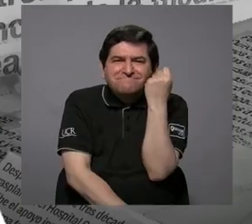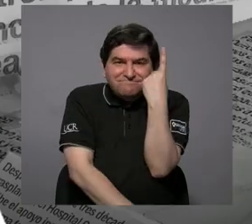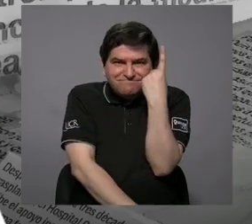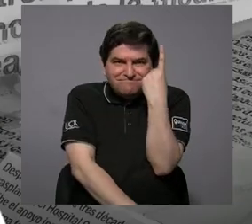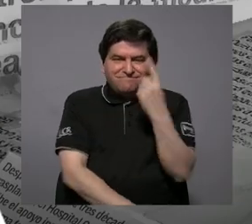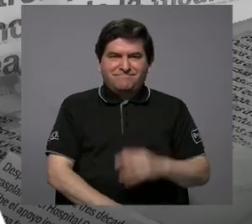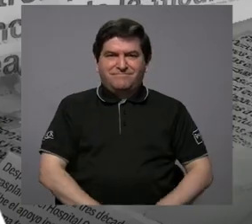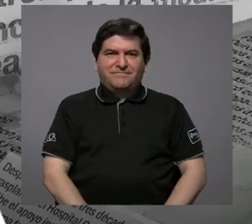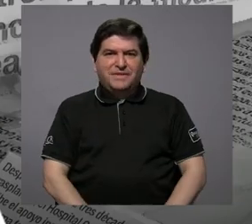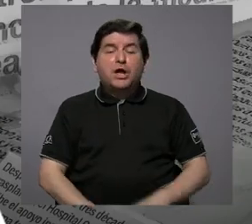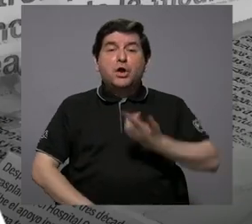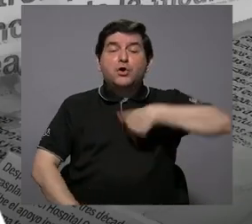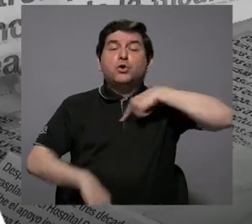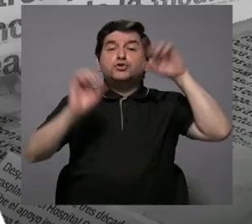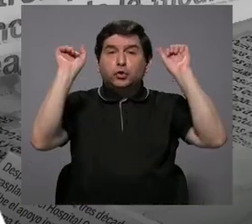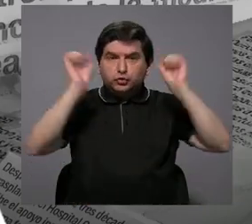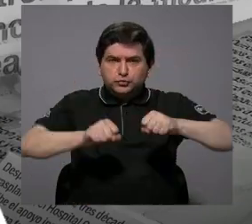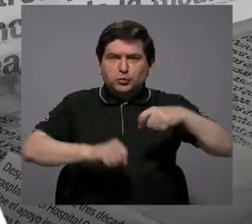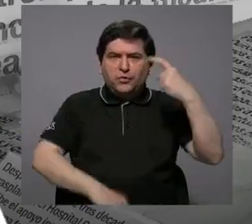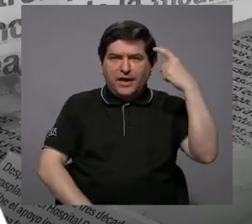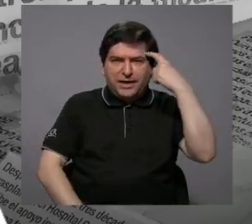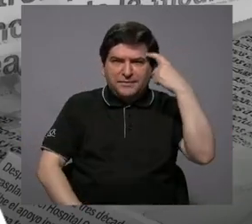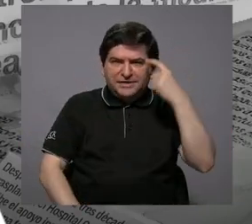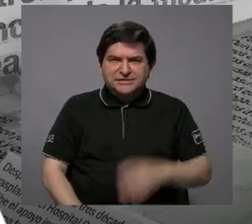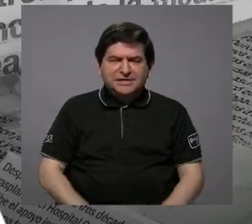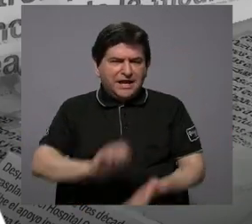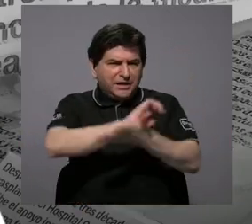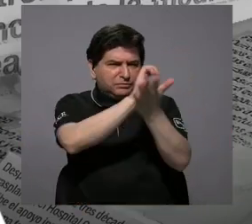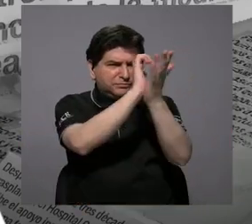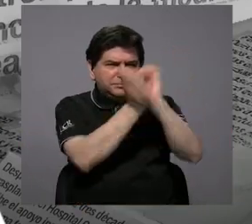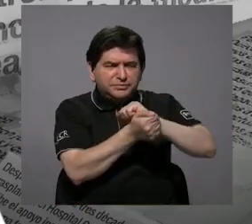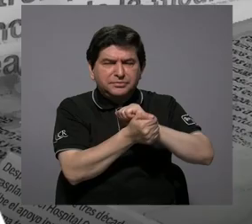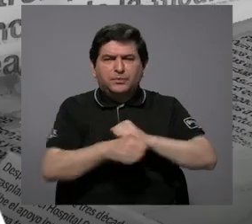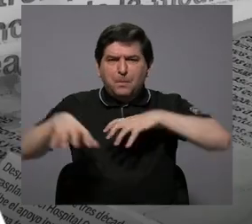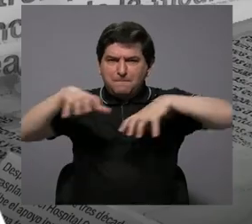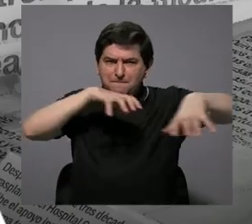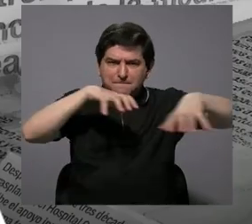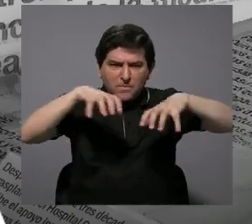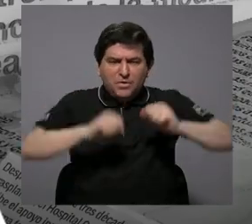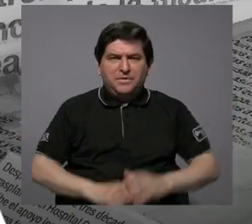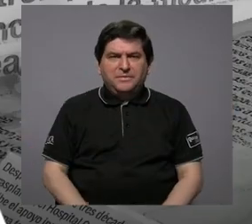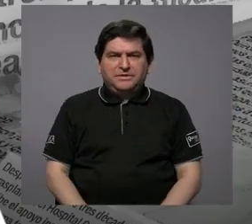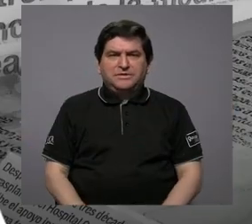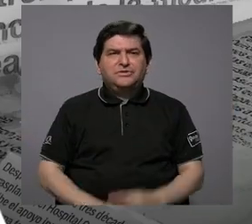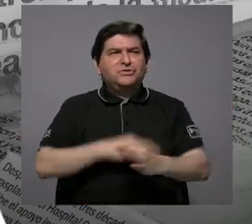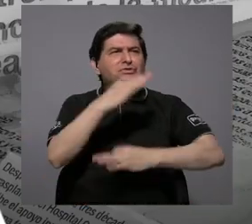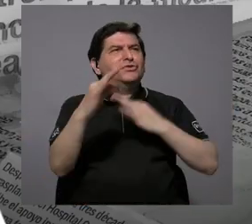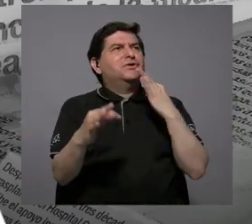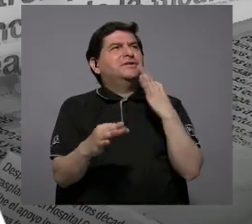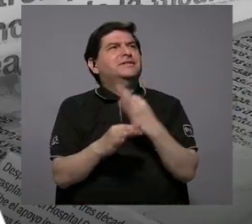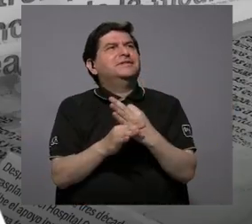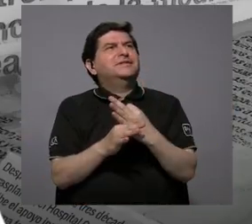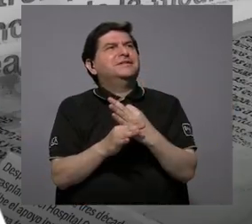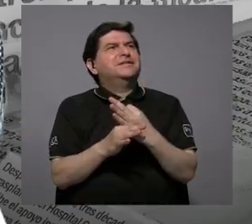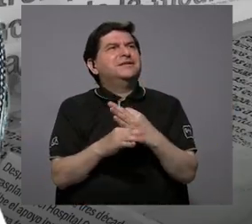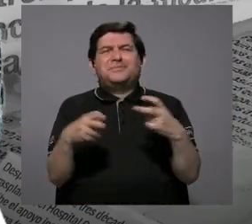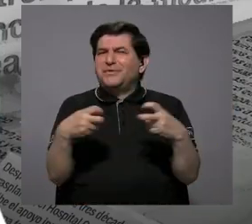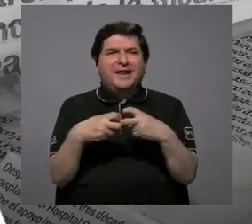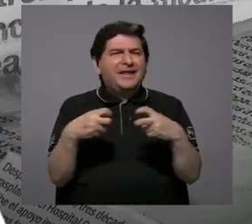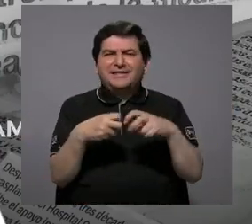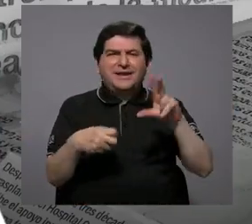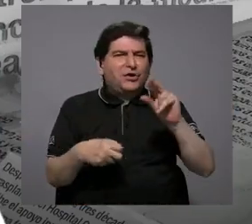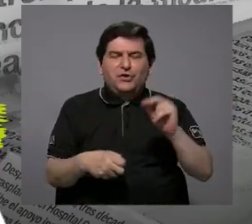cómo podemos ir pensando en una transición hacia una movilidad, no voy a decirlo, movilidad